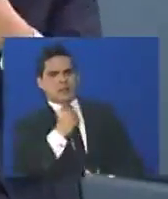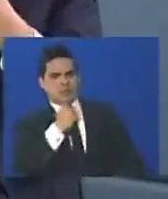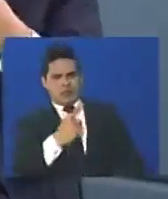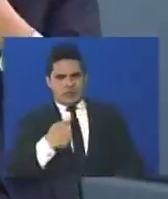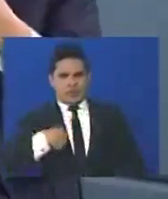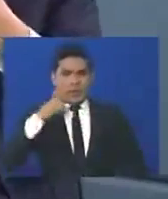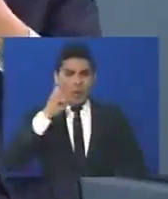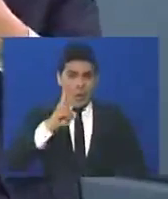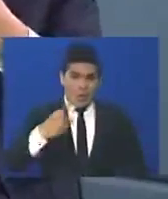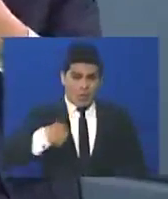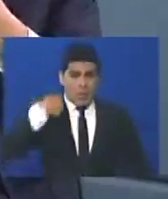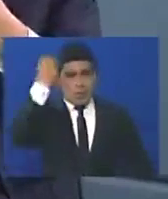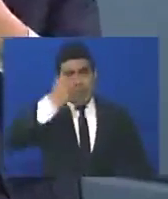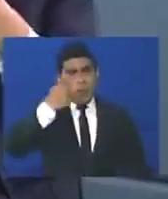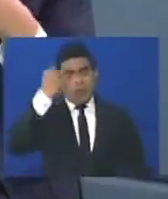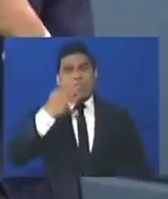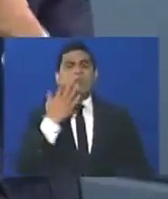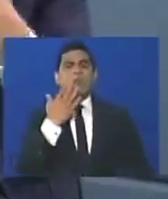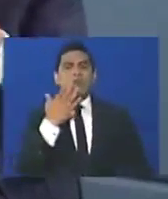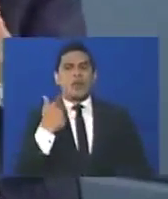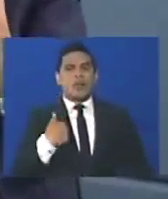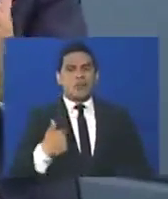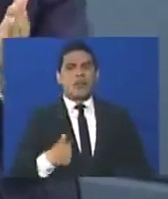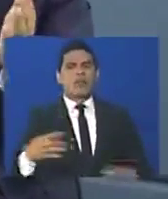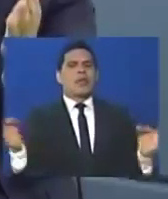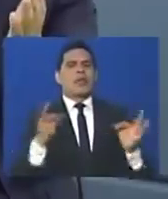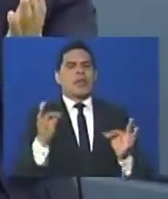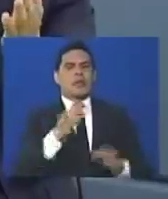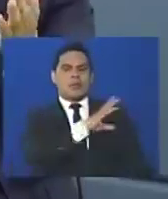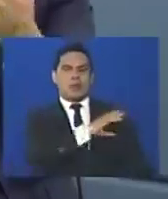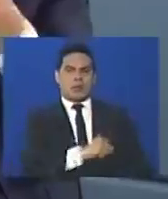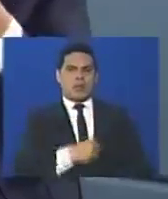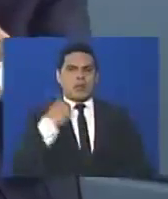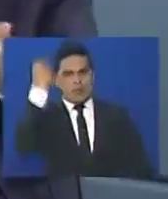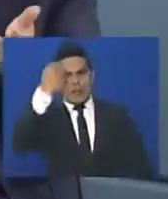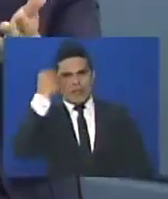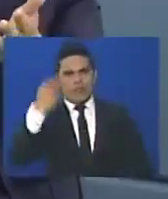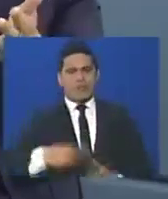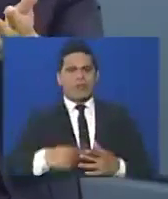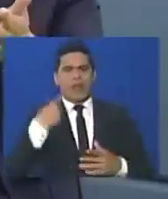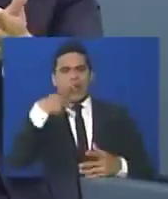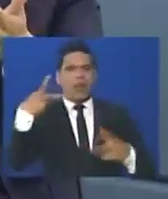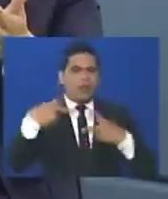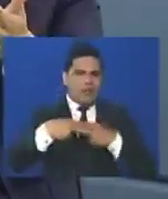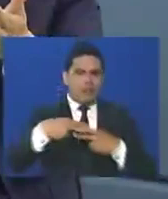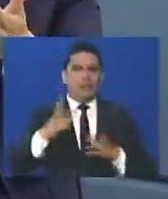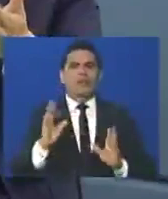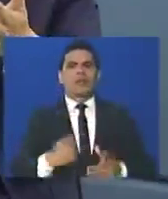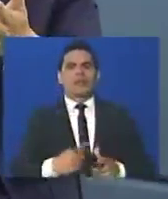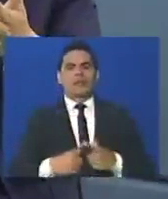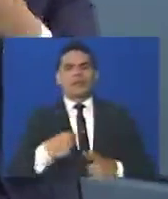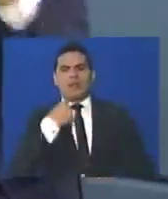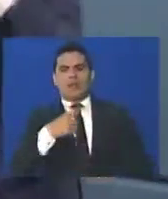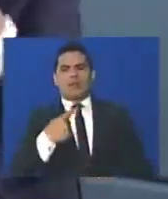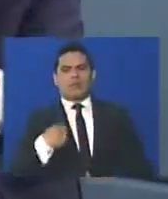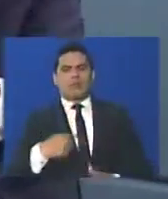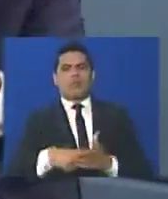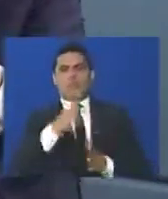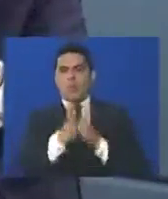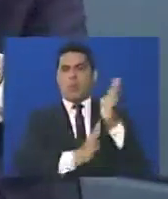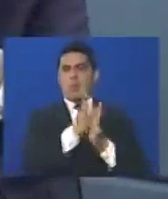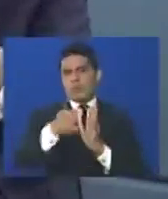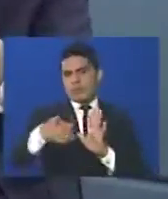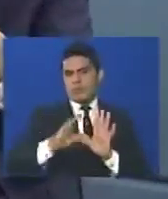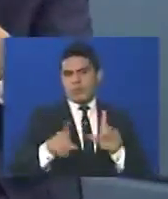yo lo percibo, es mi opinión, y no me la puede callar absolutamente nadie, a menos que me corten la lengua, ¿verdad? y si me cortan la lengua, la hago por